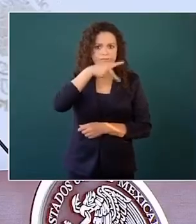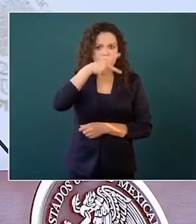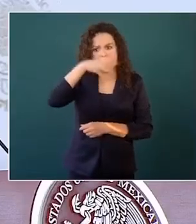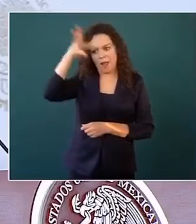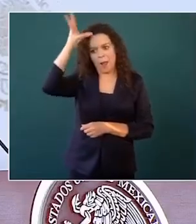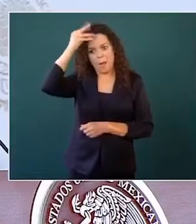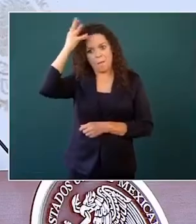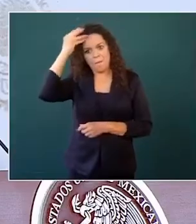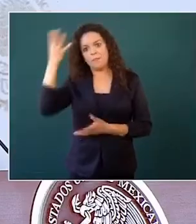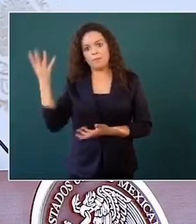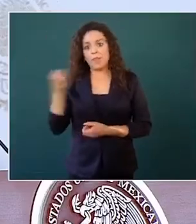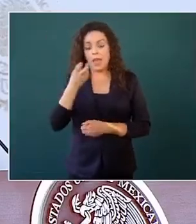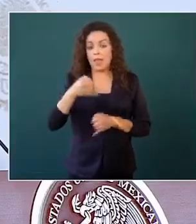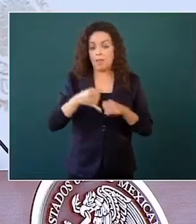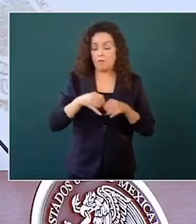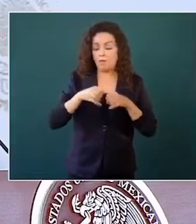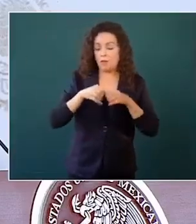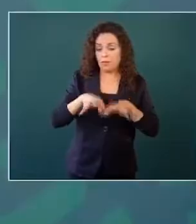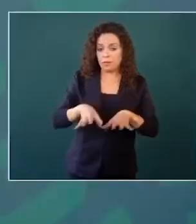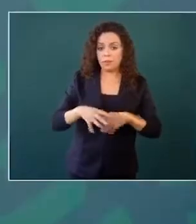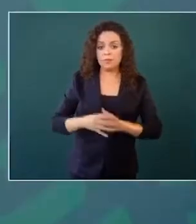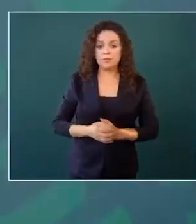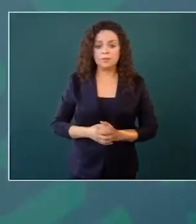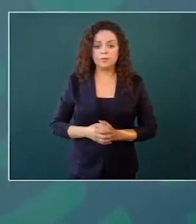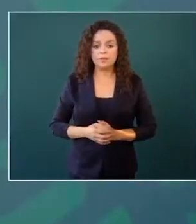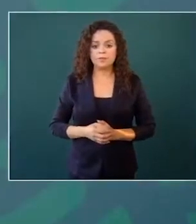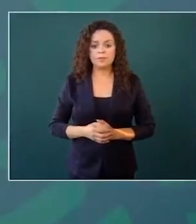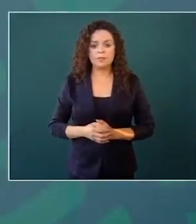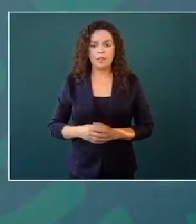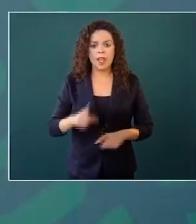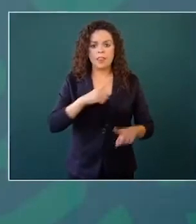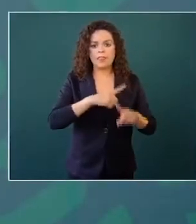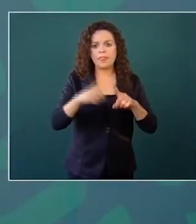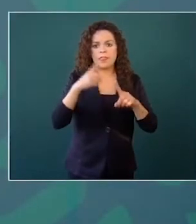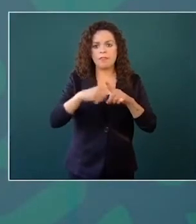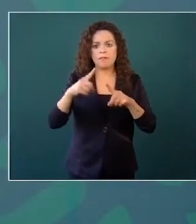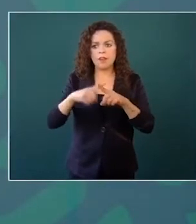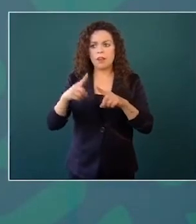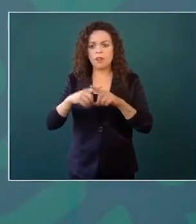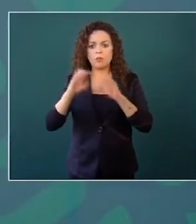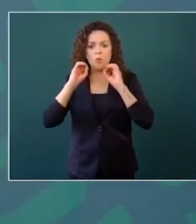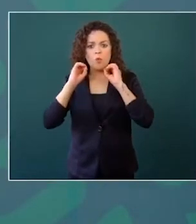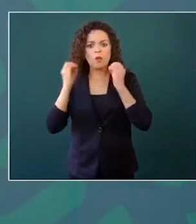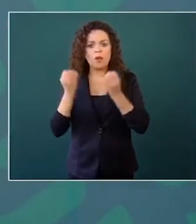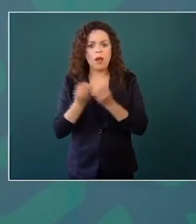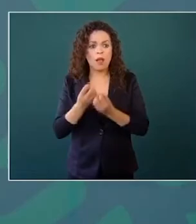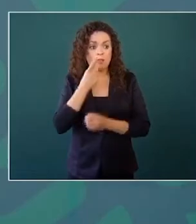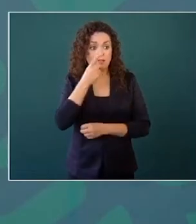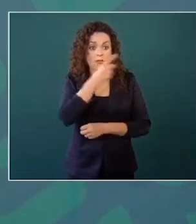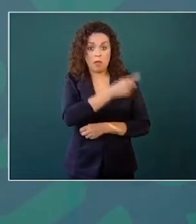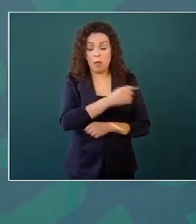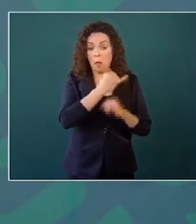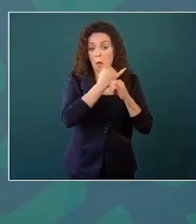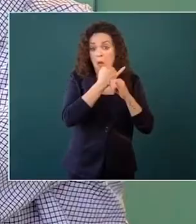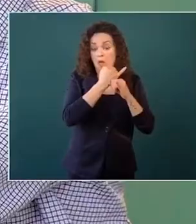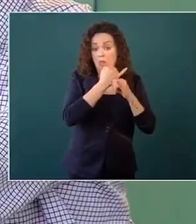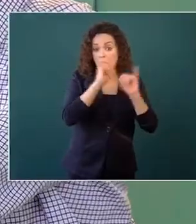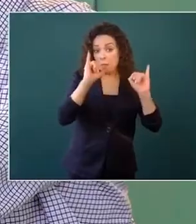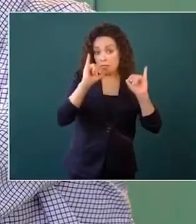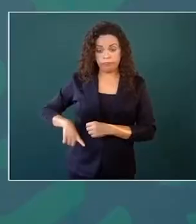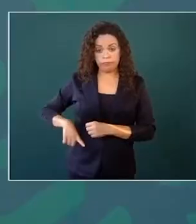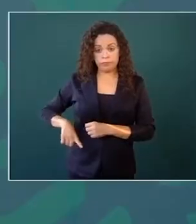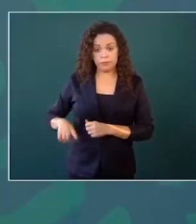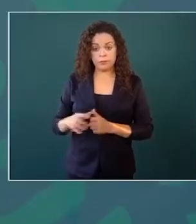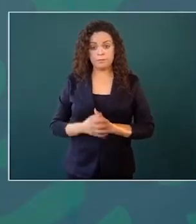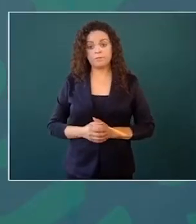información de todas las organizaciones supuestamente independientes, no gubernamentales,